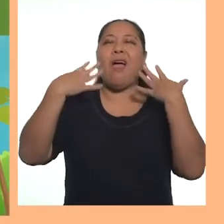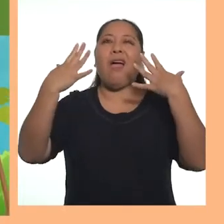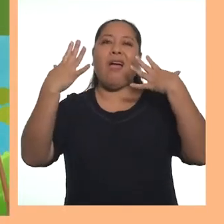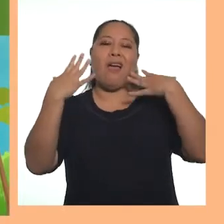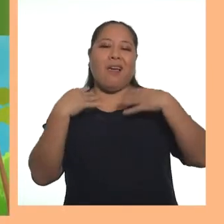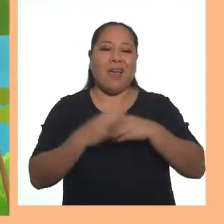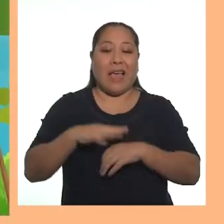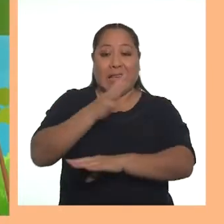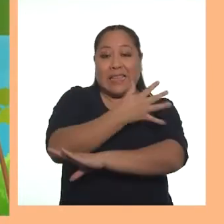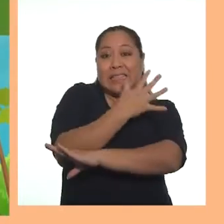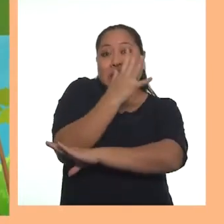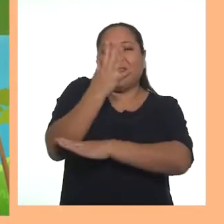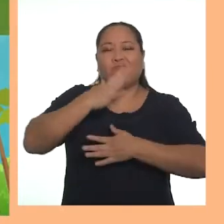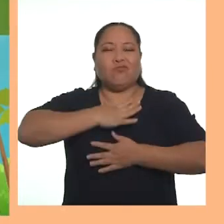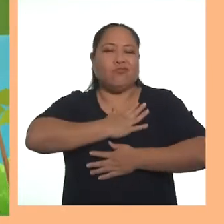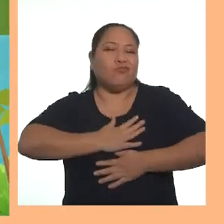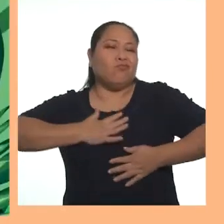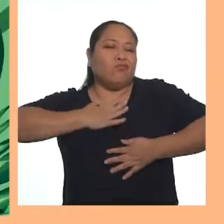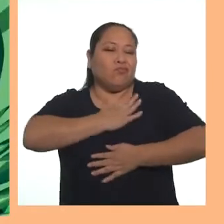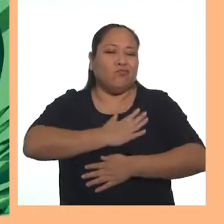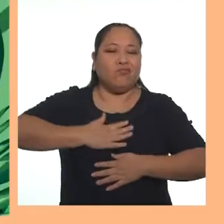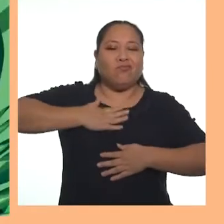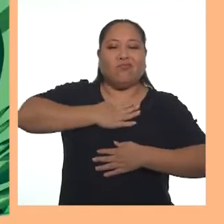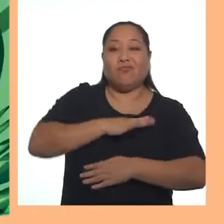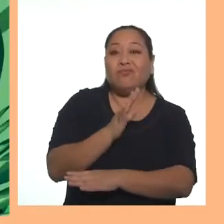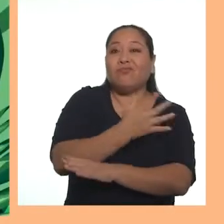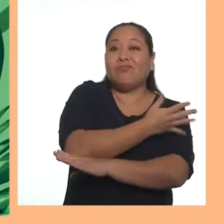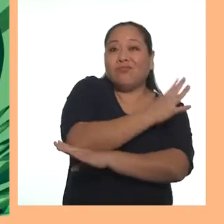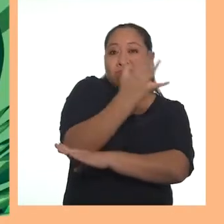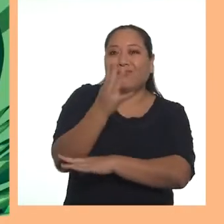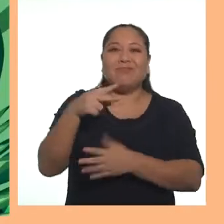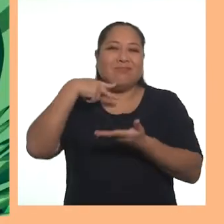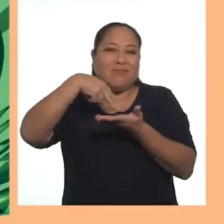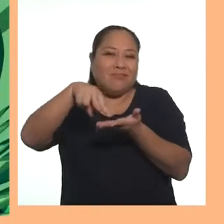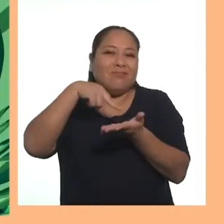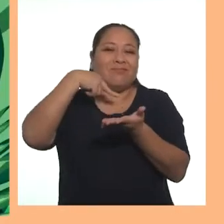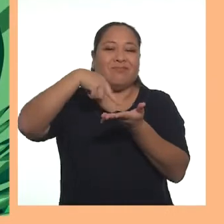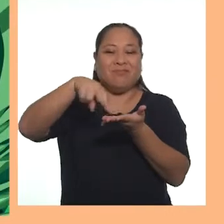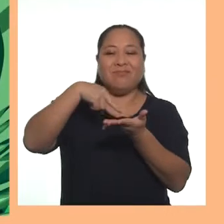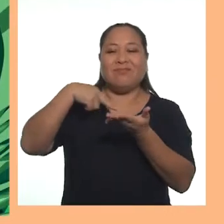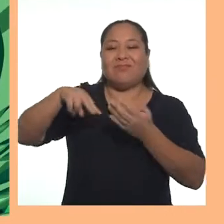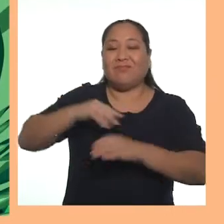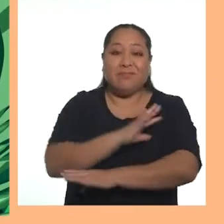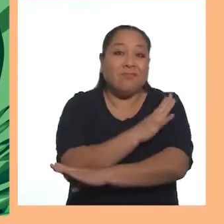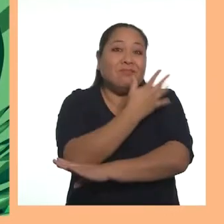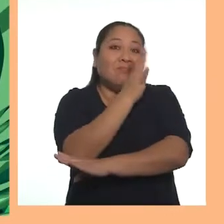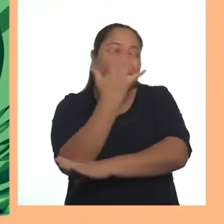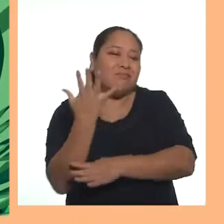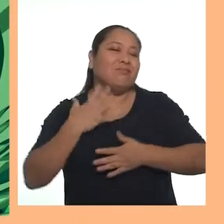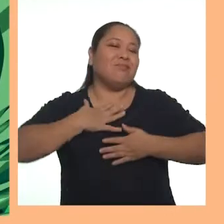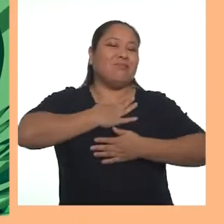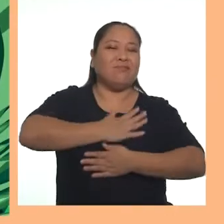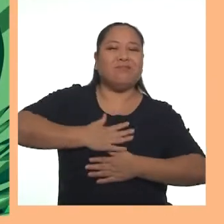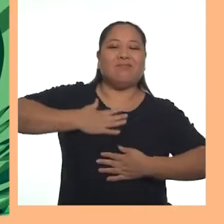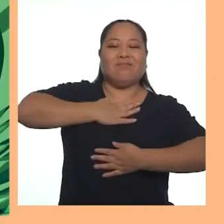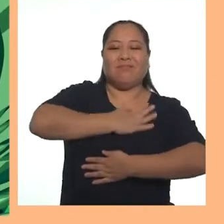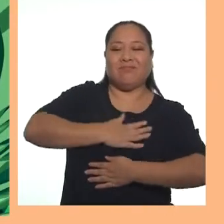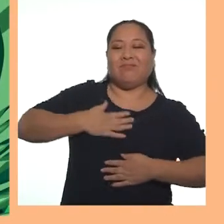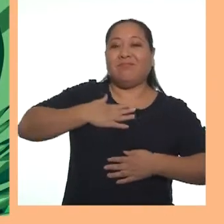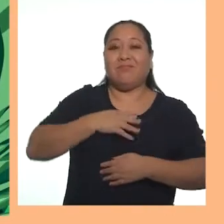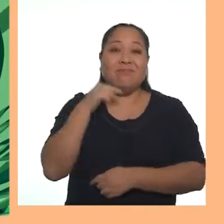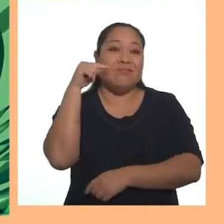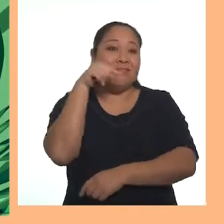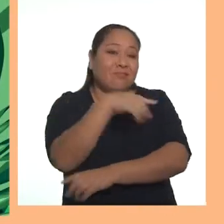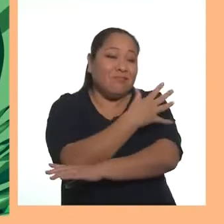el río hay que refrescar. En la selva disfrutarás, en la selva vas a bailar. En la selva